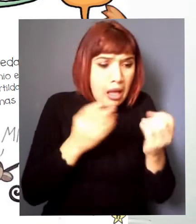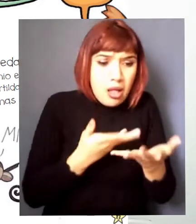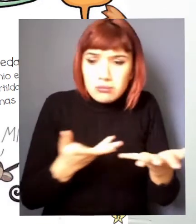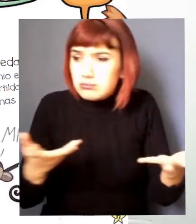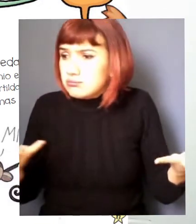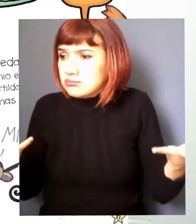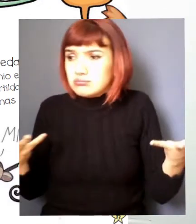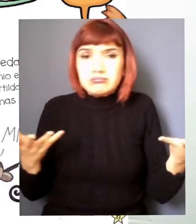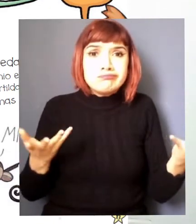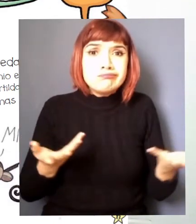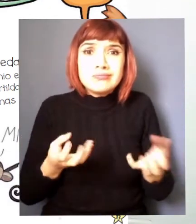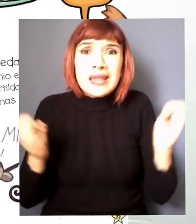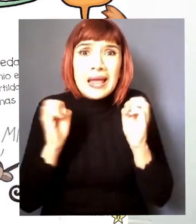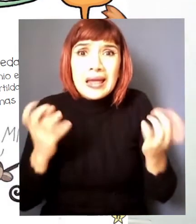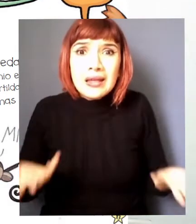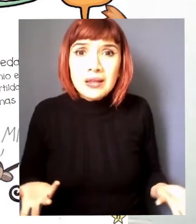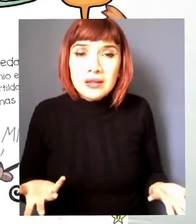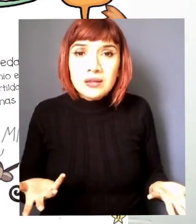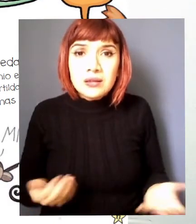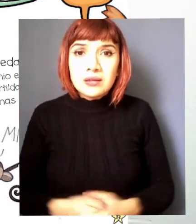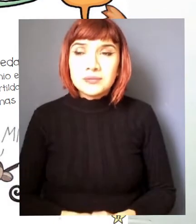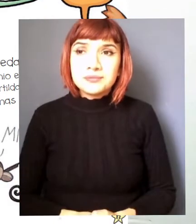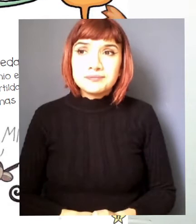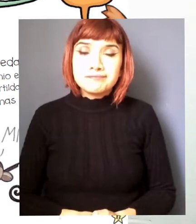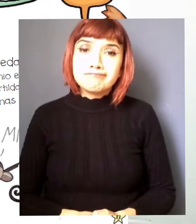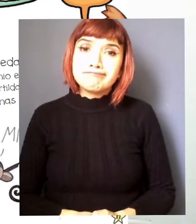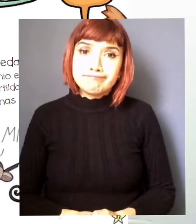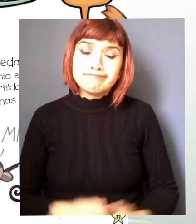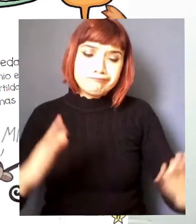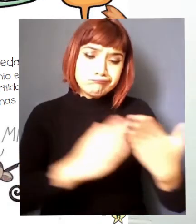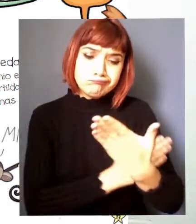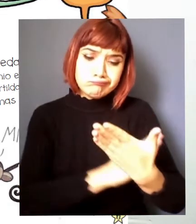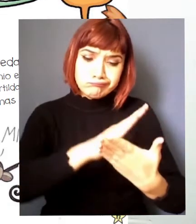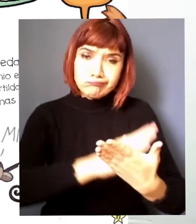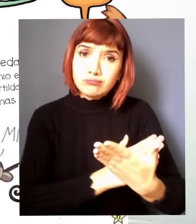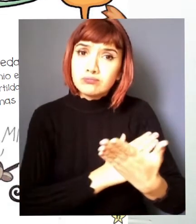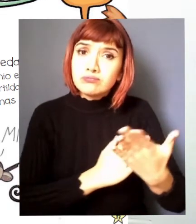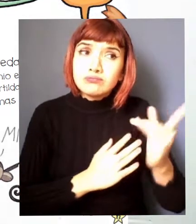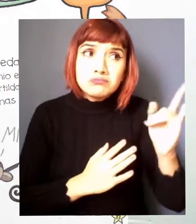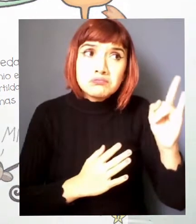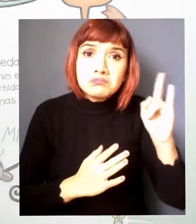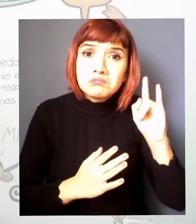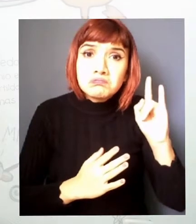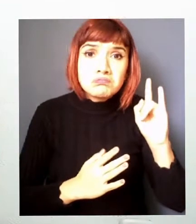tierra solo queda polvo y la música ya no está